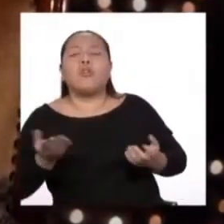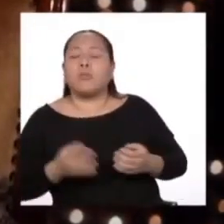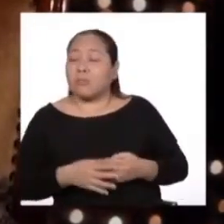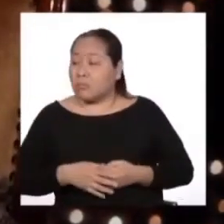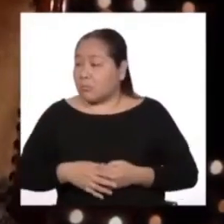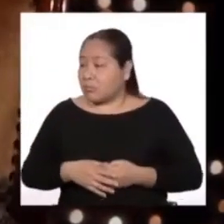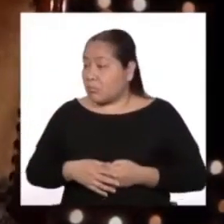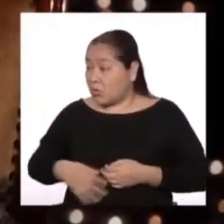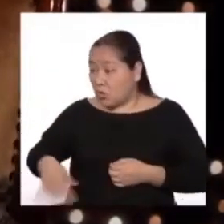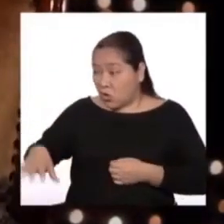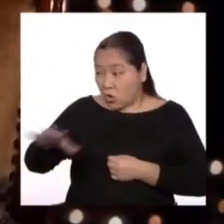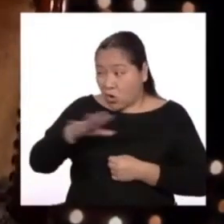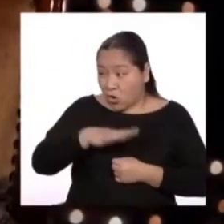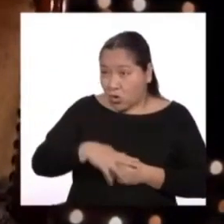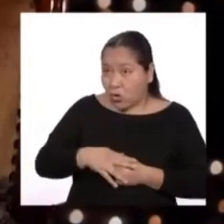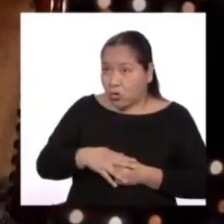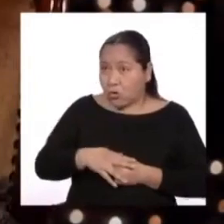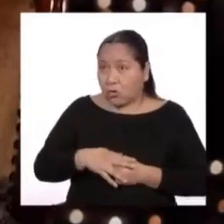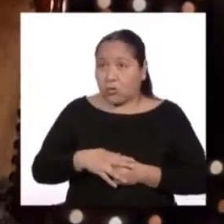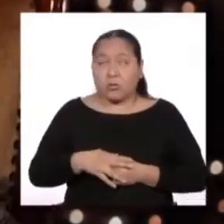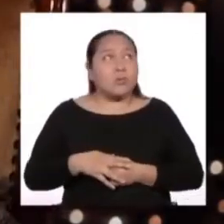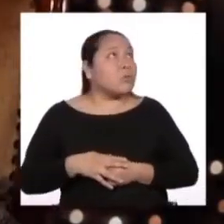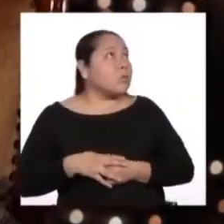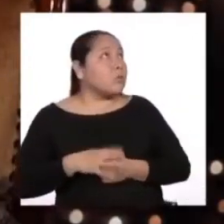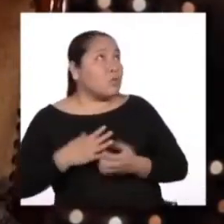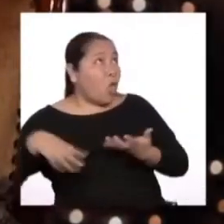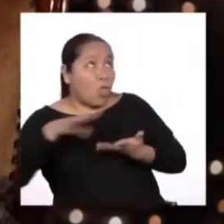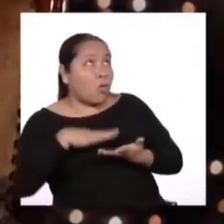¿Sobre todo? Sobre todo.